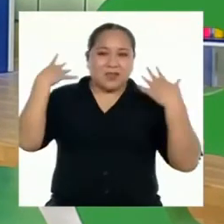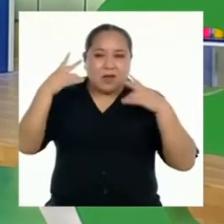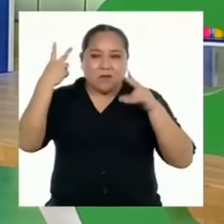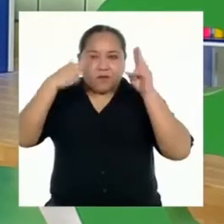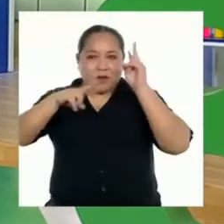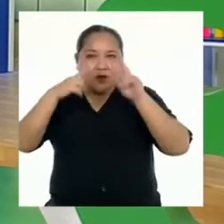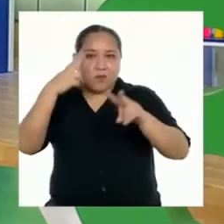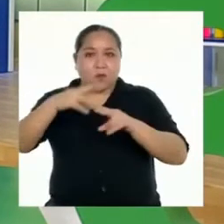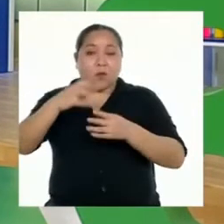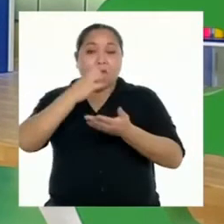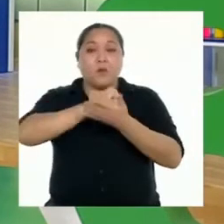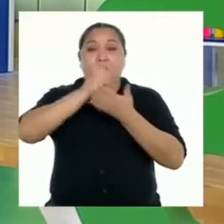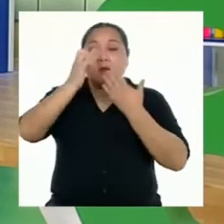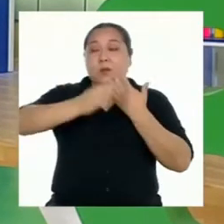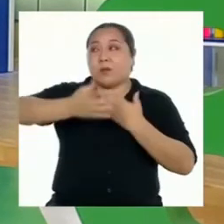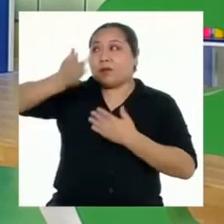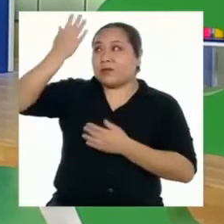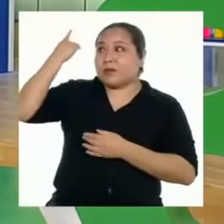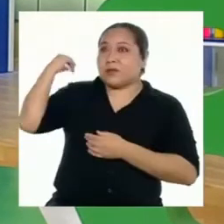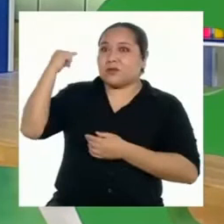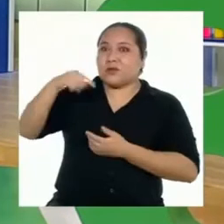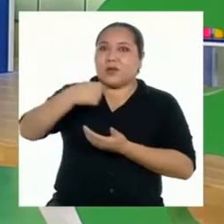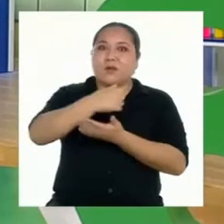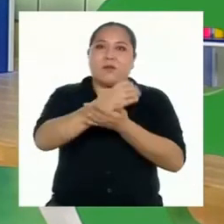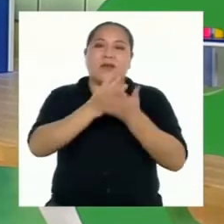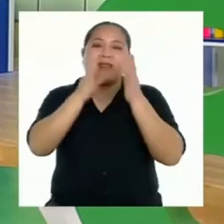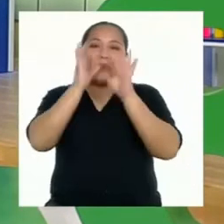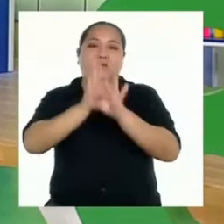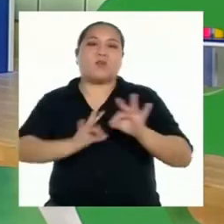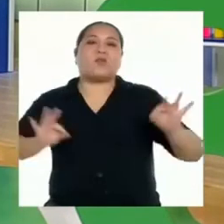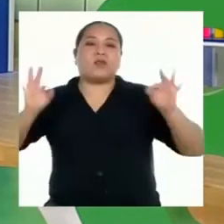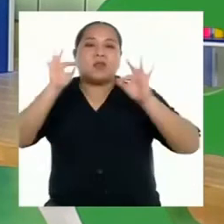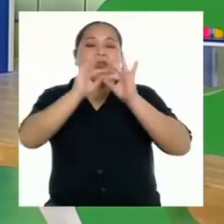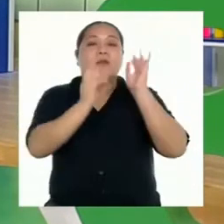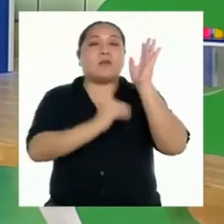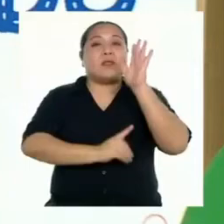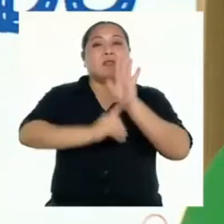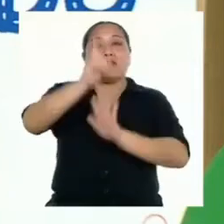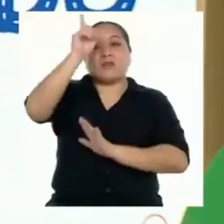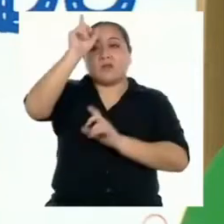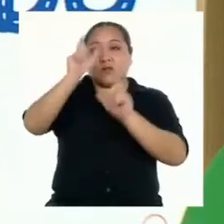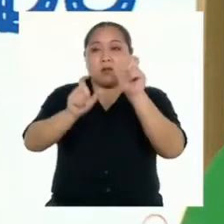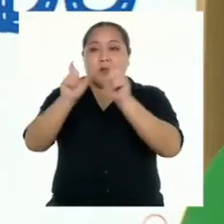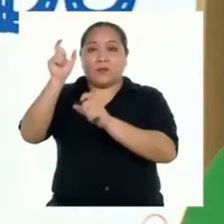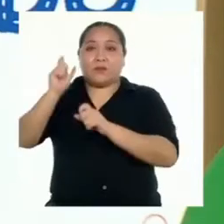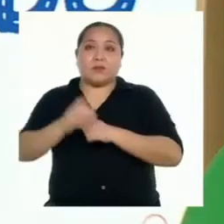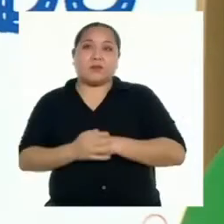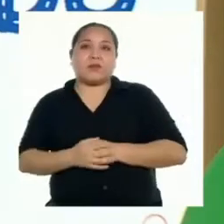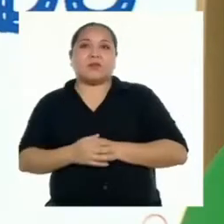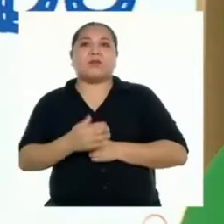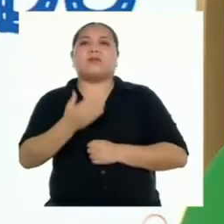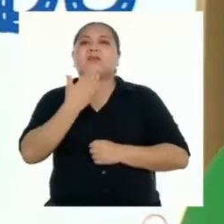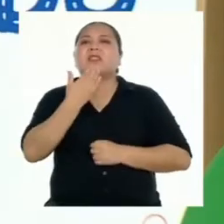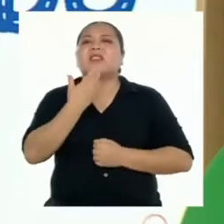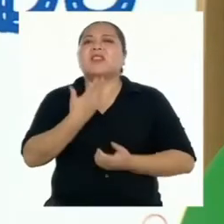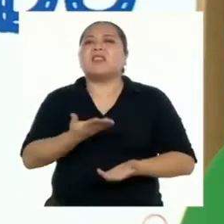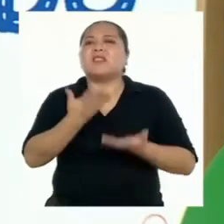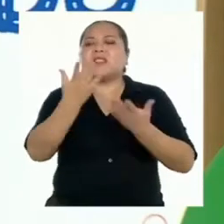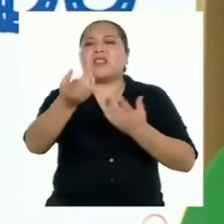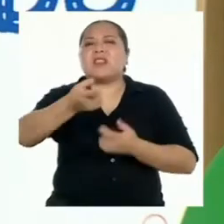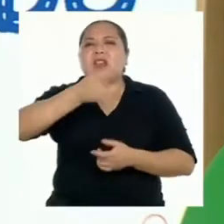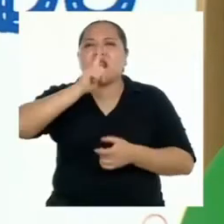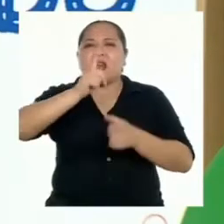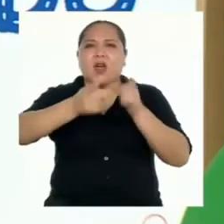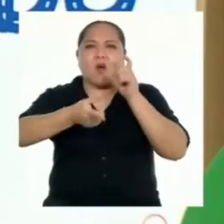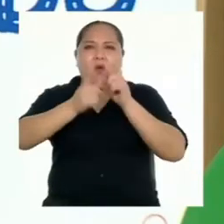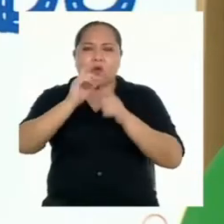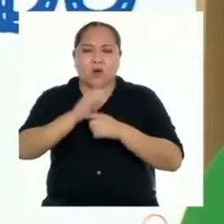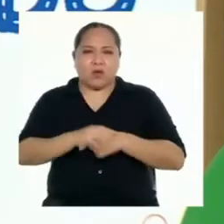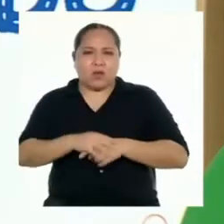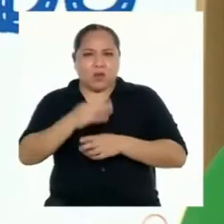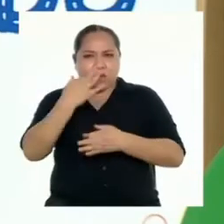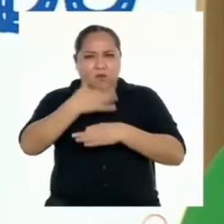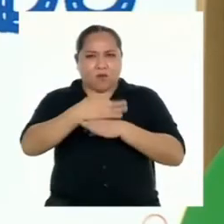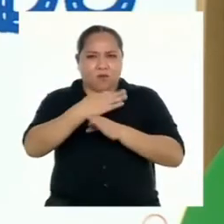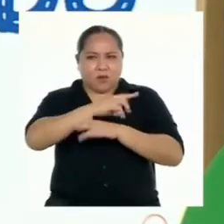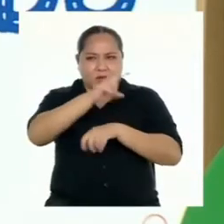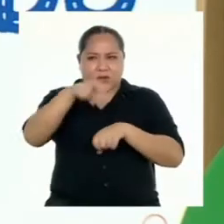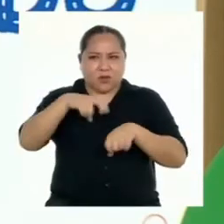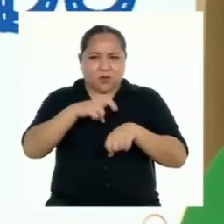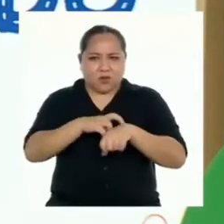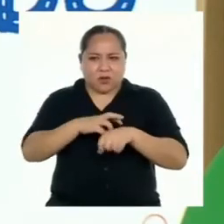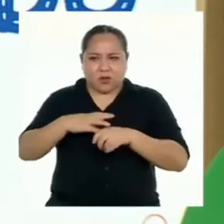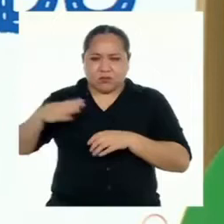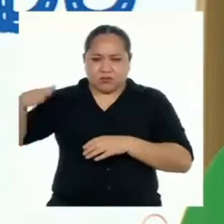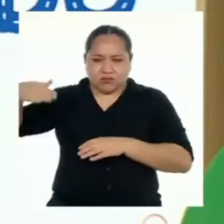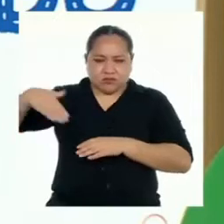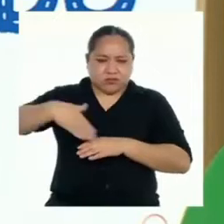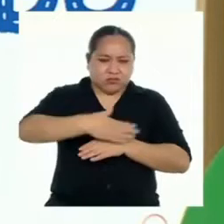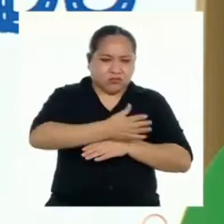anteriores, es un elemento fundamental para el desarrollo humano. ¿Y quiénes distribuyen el agua de manera natural a lo largo